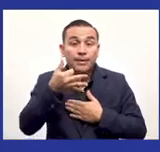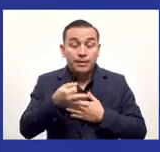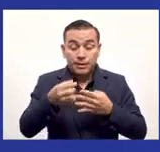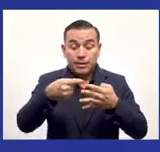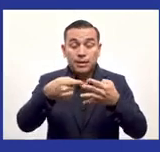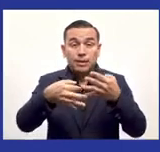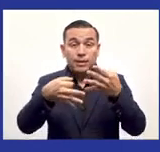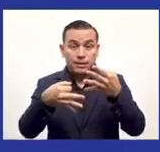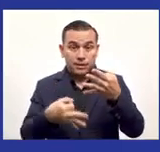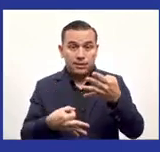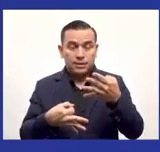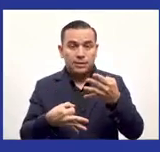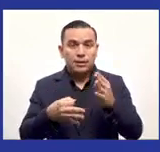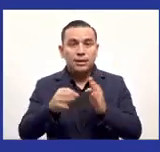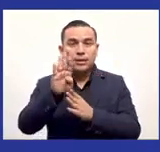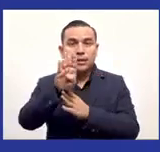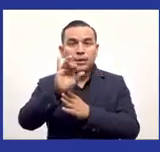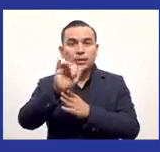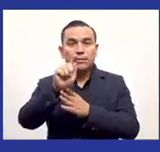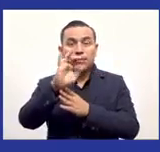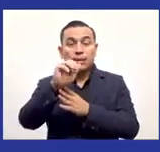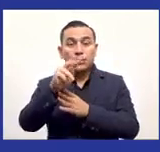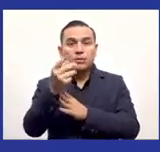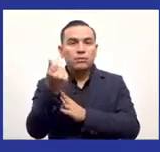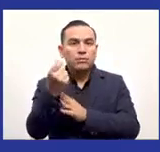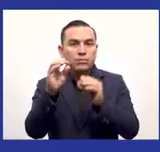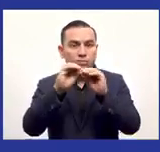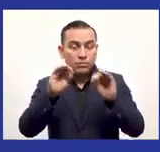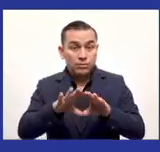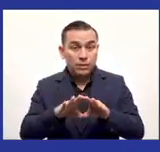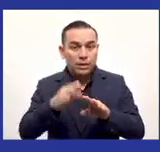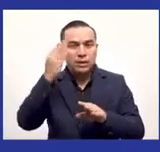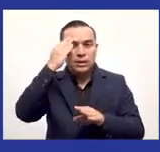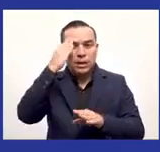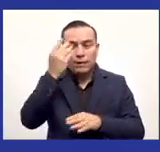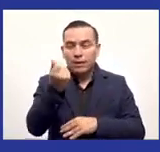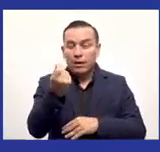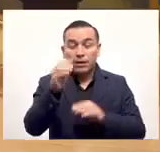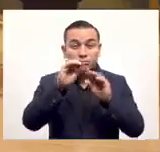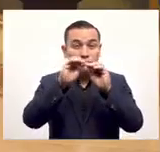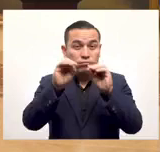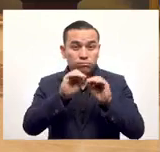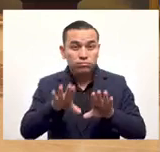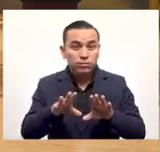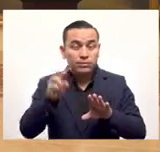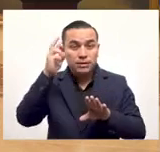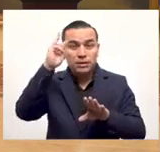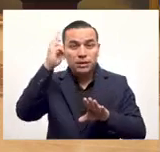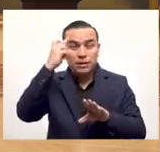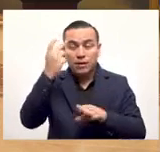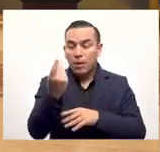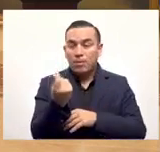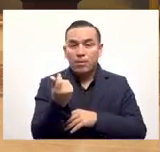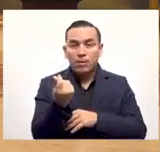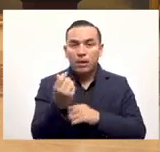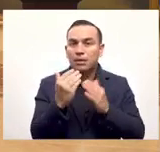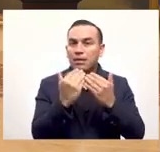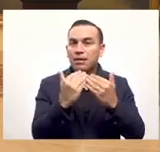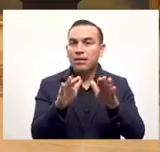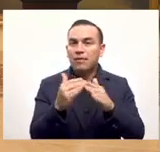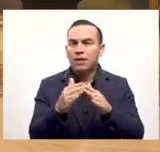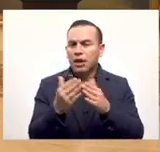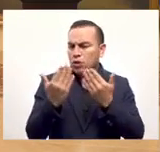Bien, la ley Bitcoin. Como todos ustedes saben, esta es una moneda digital, es decir, no es una moneda como